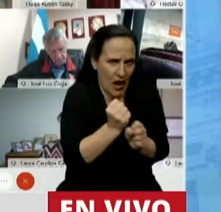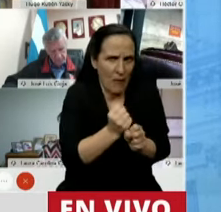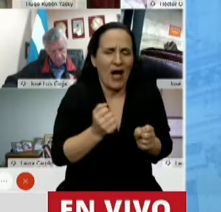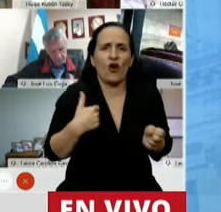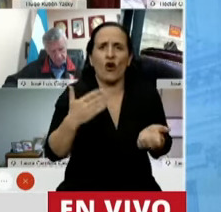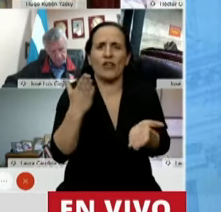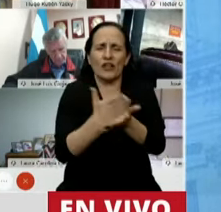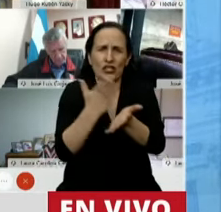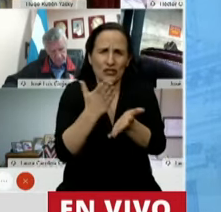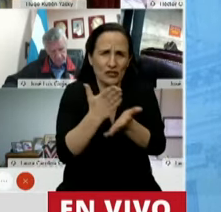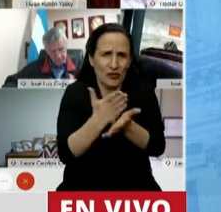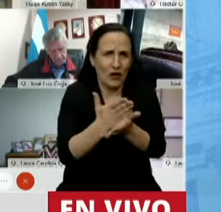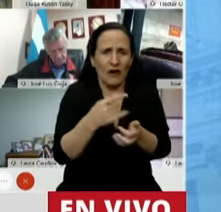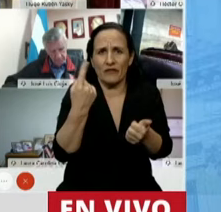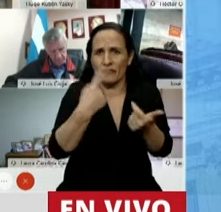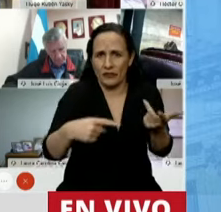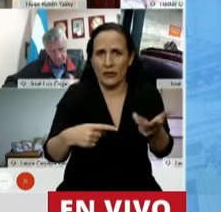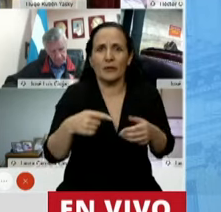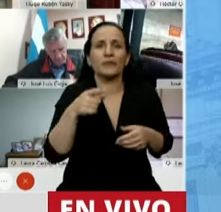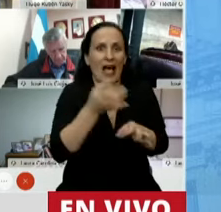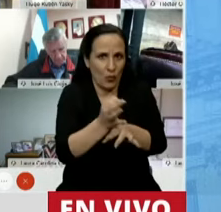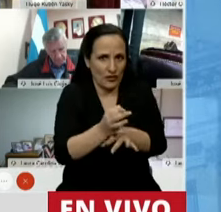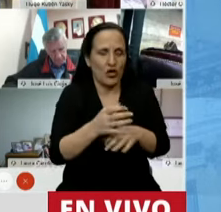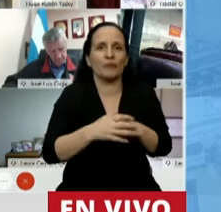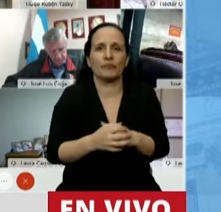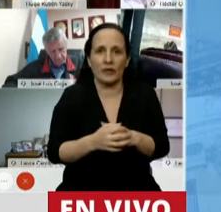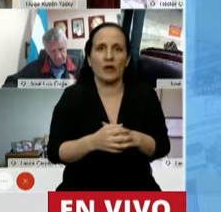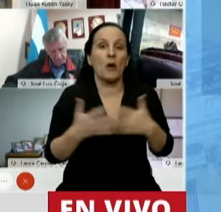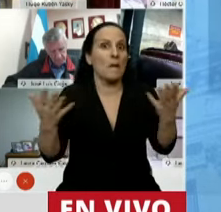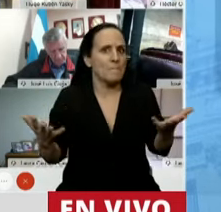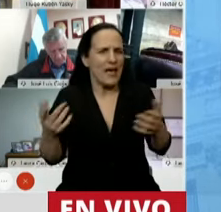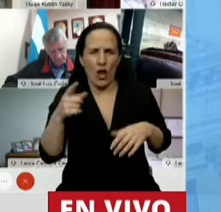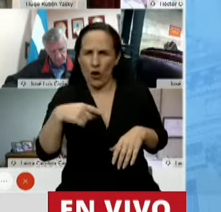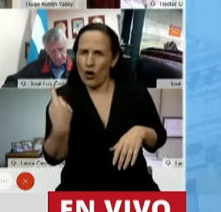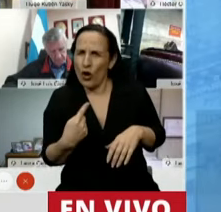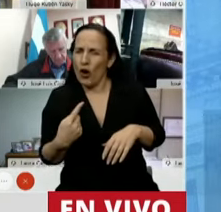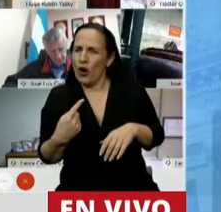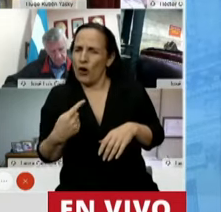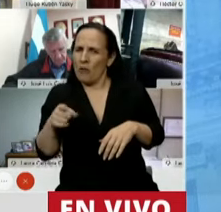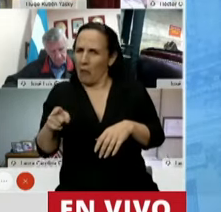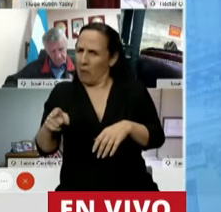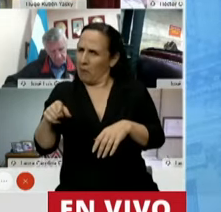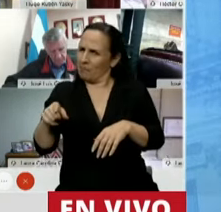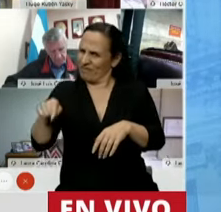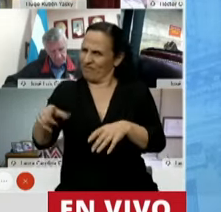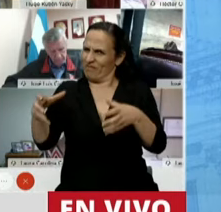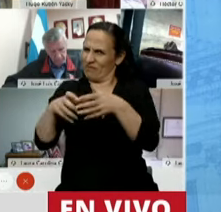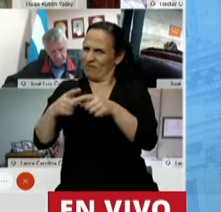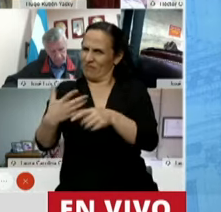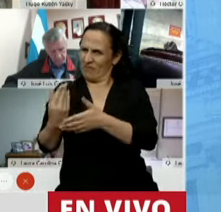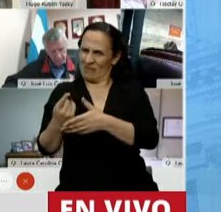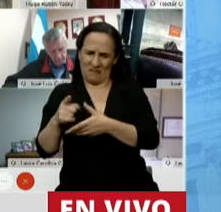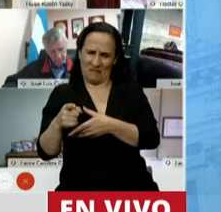la situación. Pero nunca podemos derogarlo. Lo que está haciendo hoy el oficialismo con este proyecto es